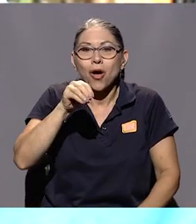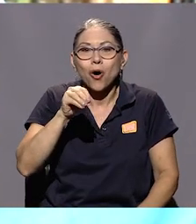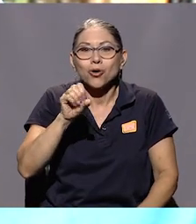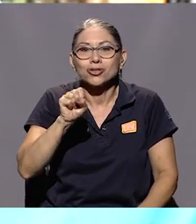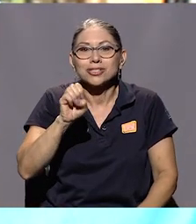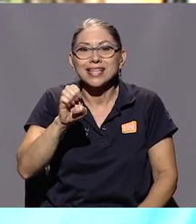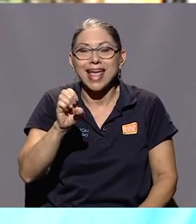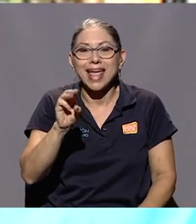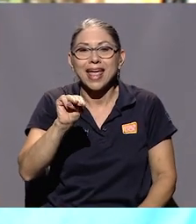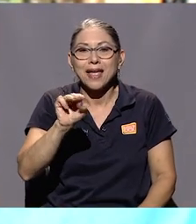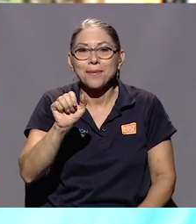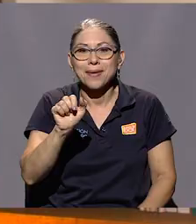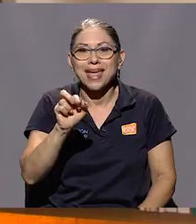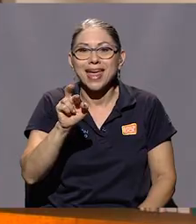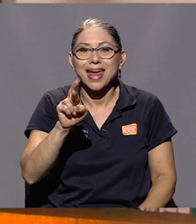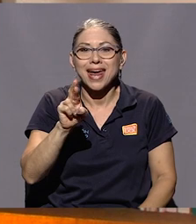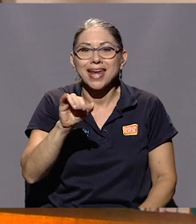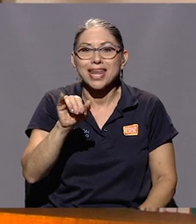José Merino del Río.